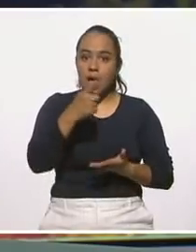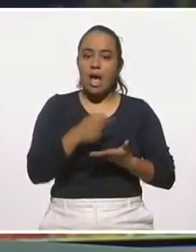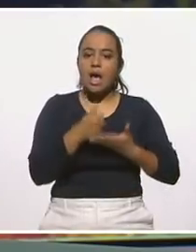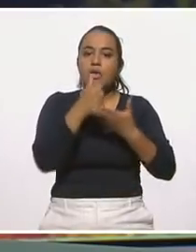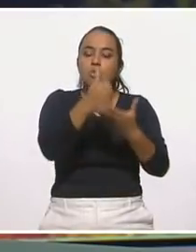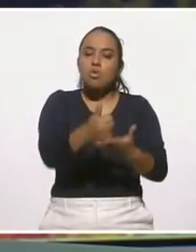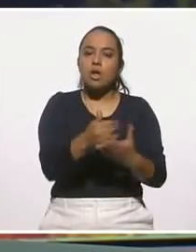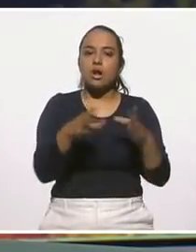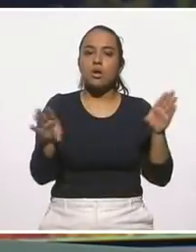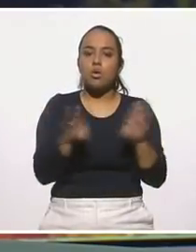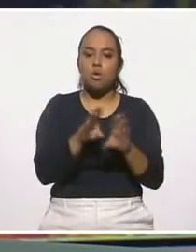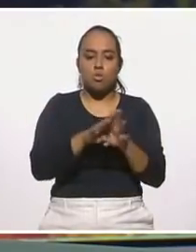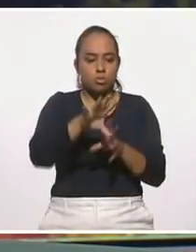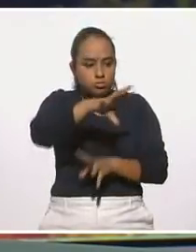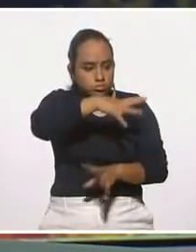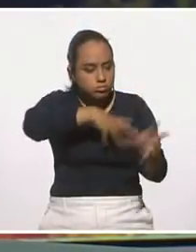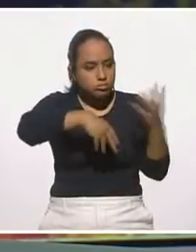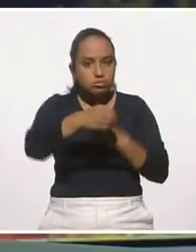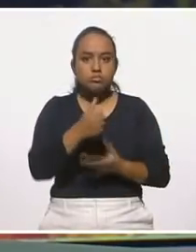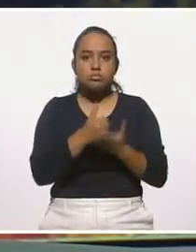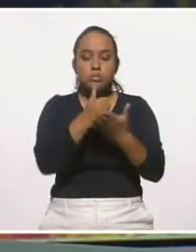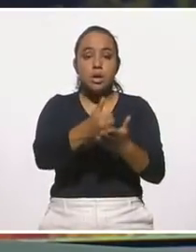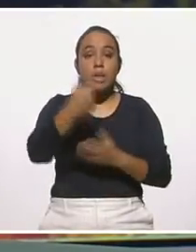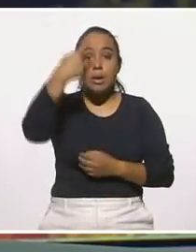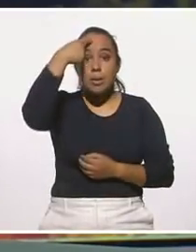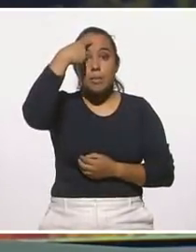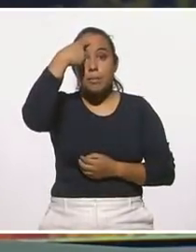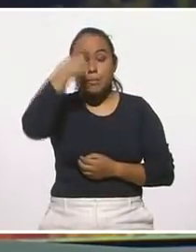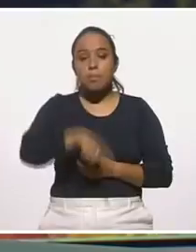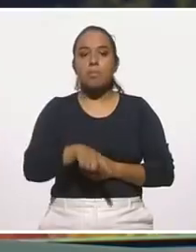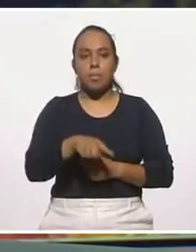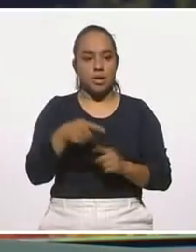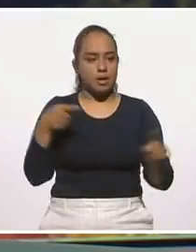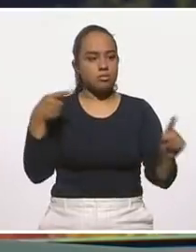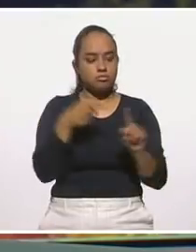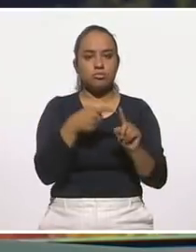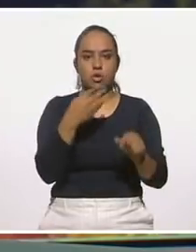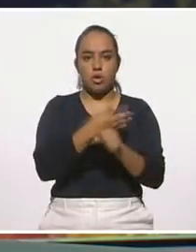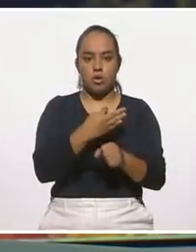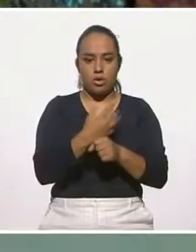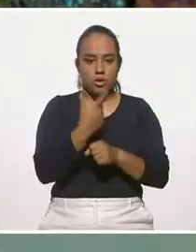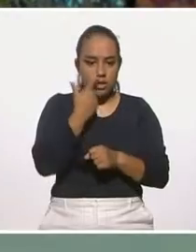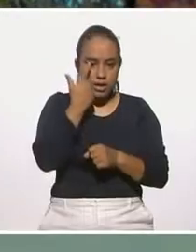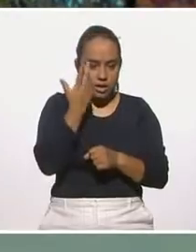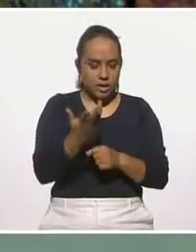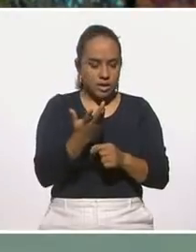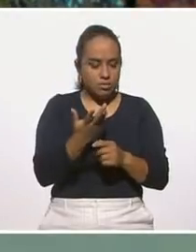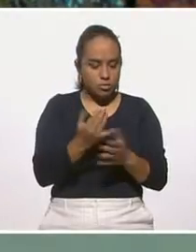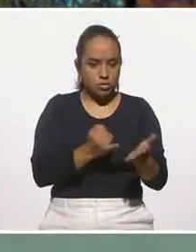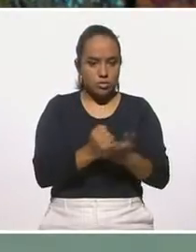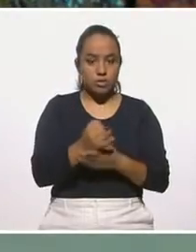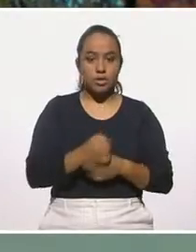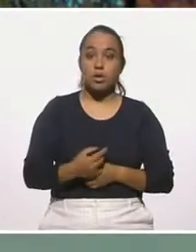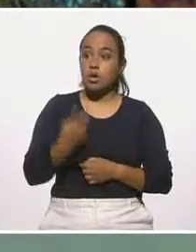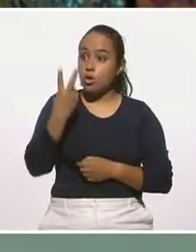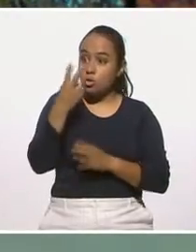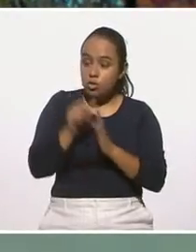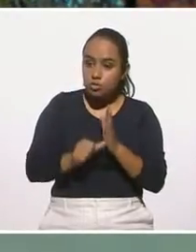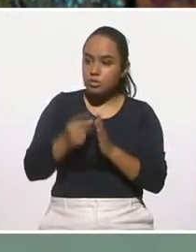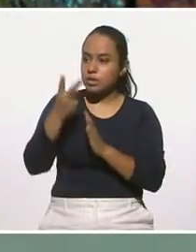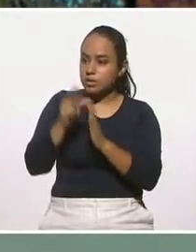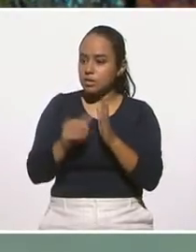buscar algún recurso que te pueda llevar a este fin que es lo que estamos tratando de Y aparte cada dos meses nos estamos